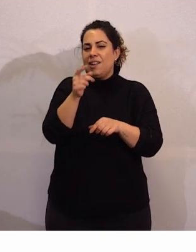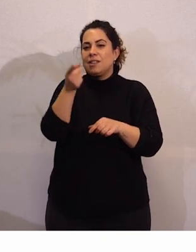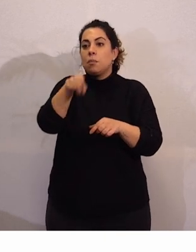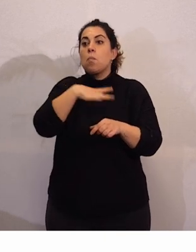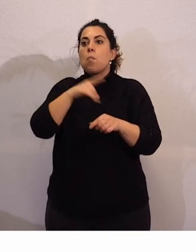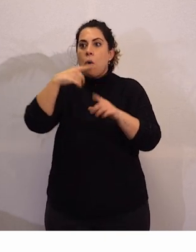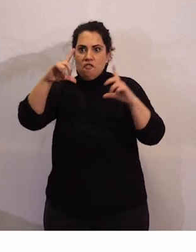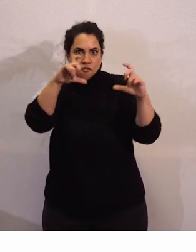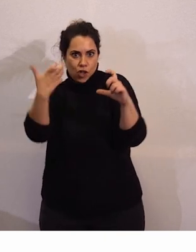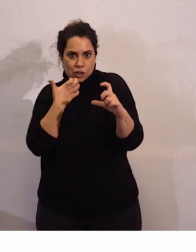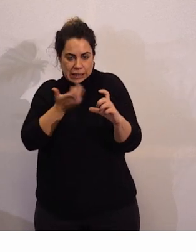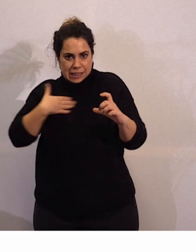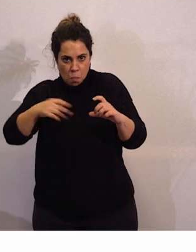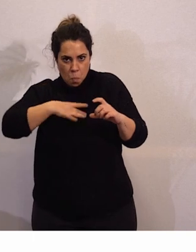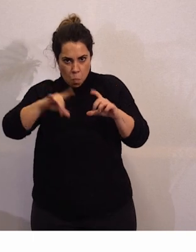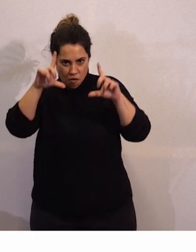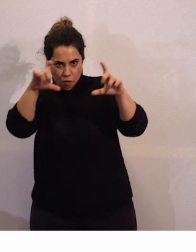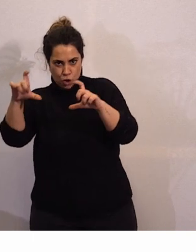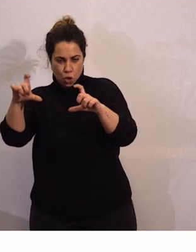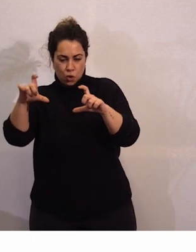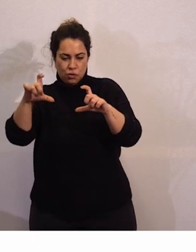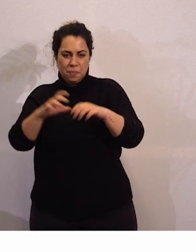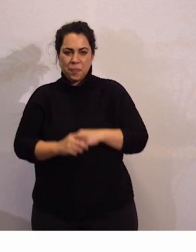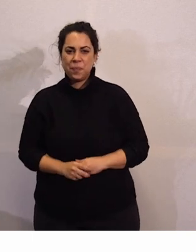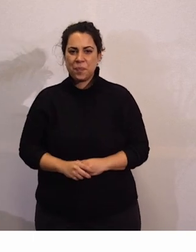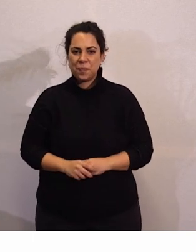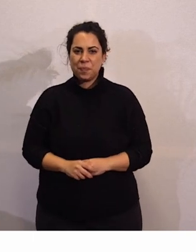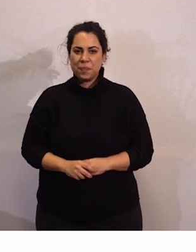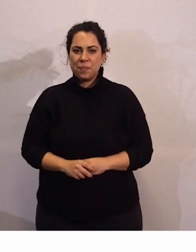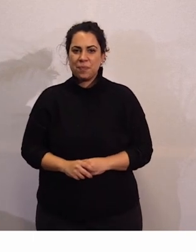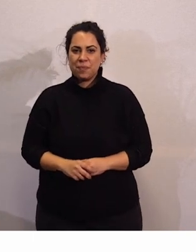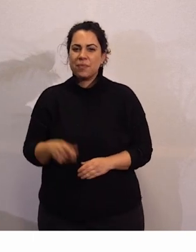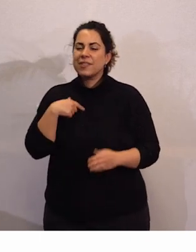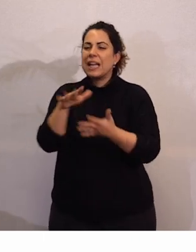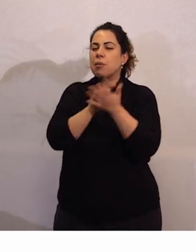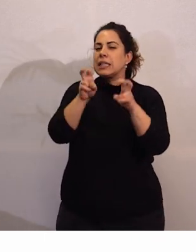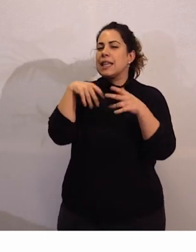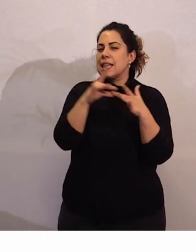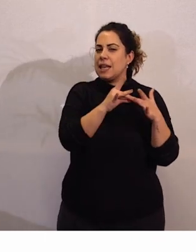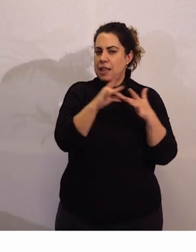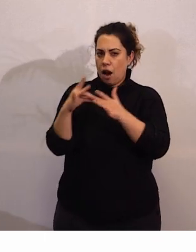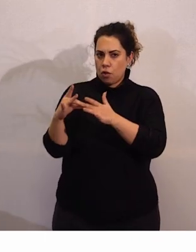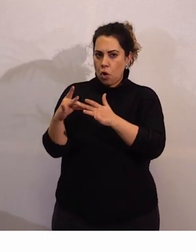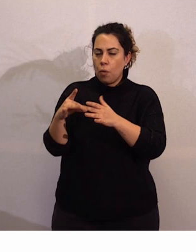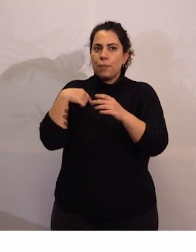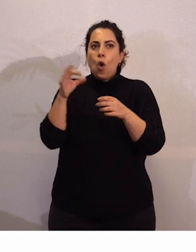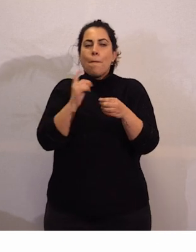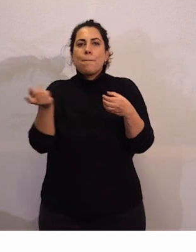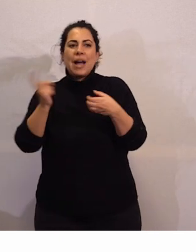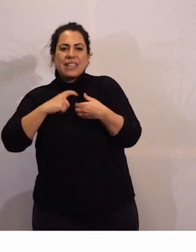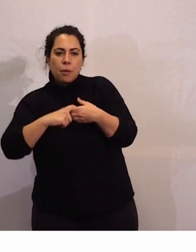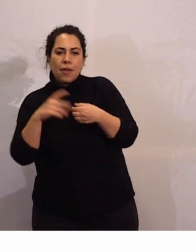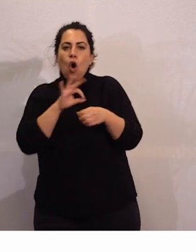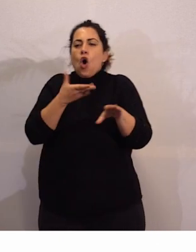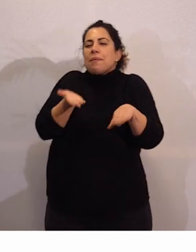haceros fotos, si queréis, durante el encuentro. Cuando hablamos de liderazgo, de participación o de